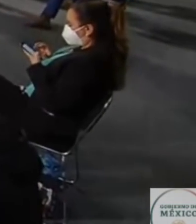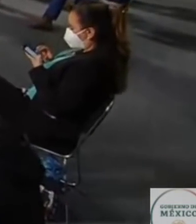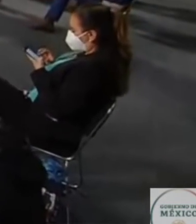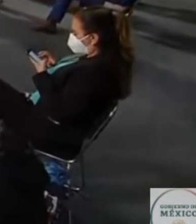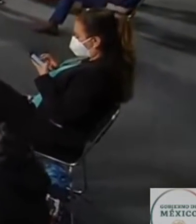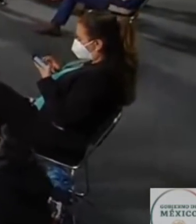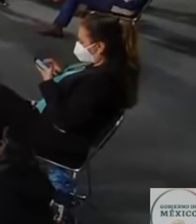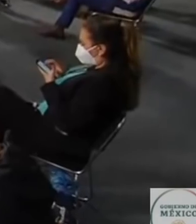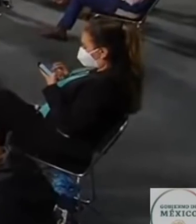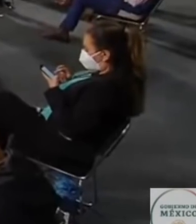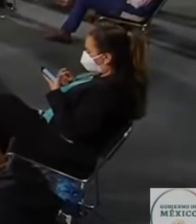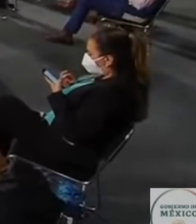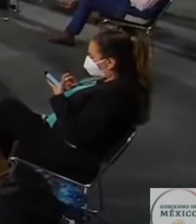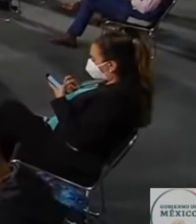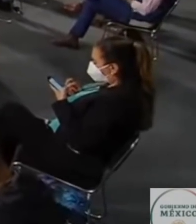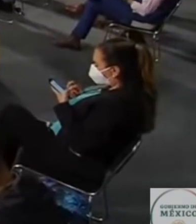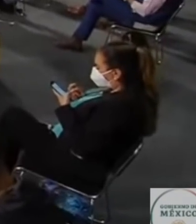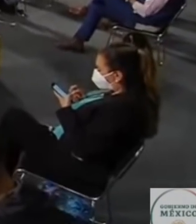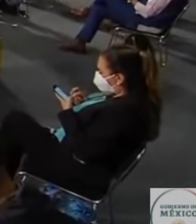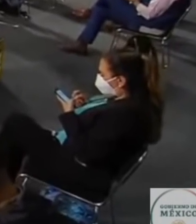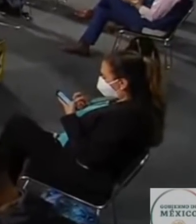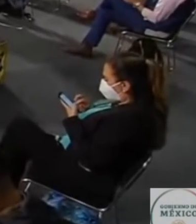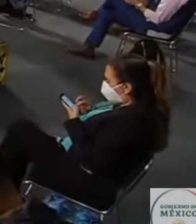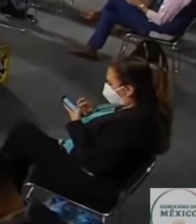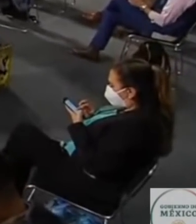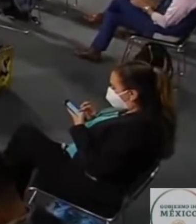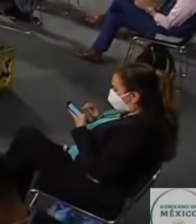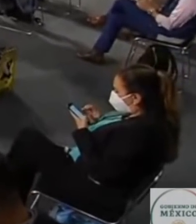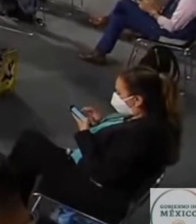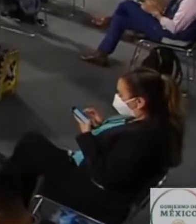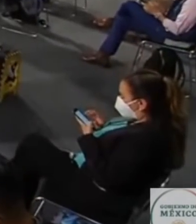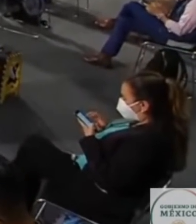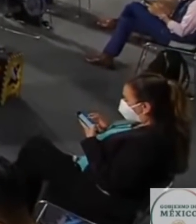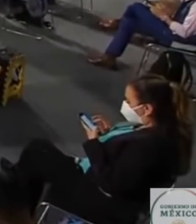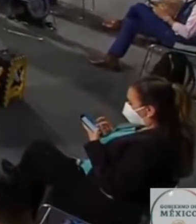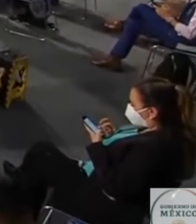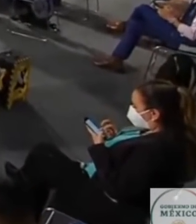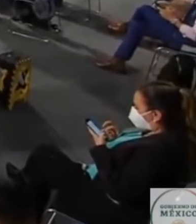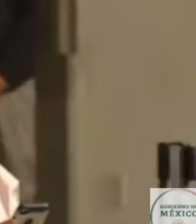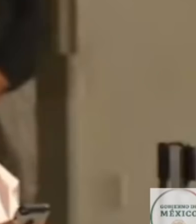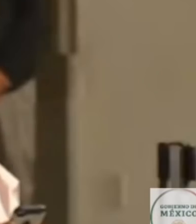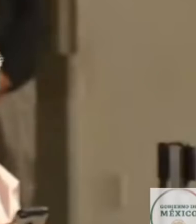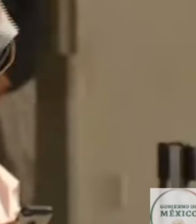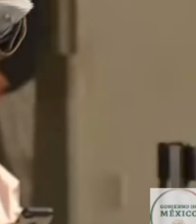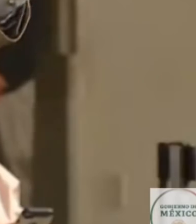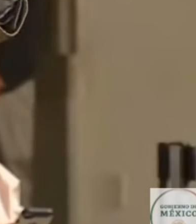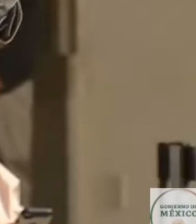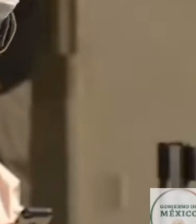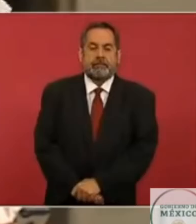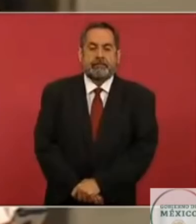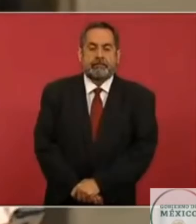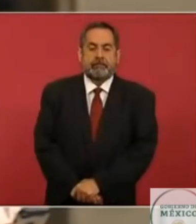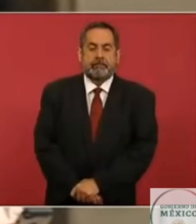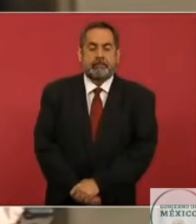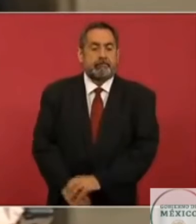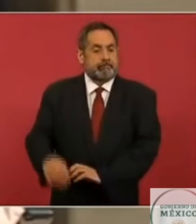Rovira Zaguade, que fue gobernador de su estado, inauguró el Plan Texcoco, porque ya se hablaba de que las tolvaneras que